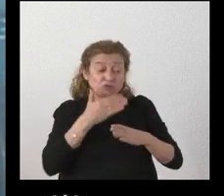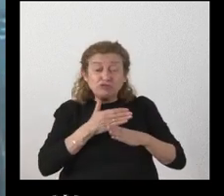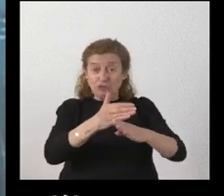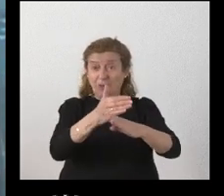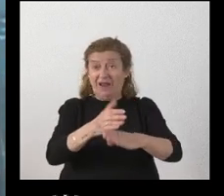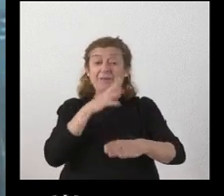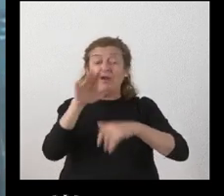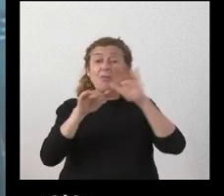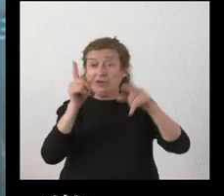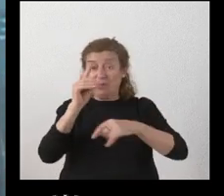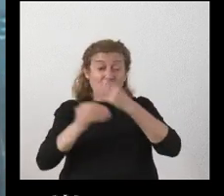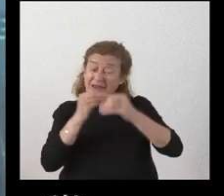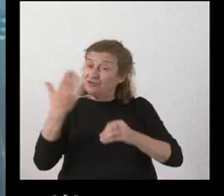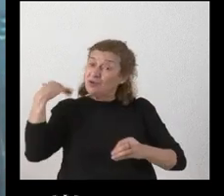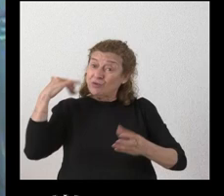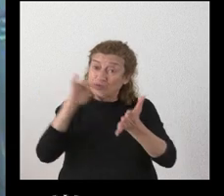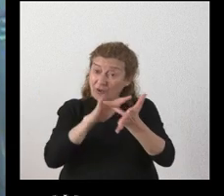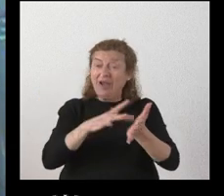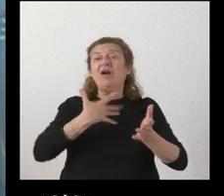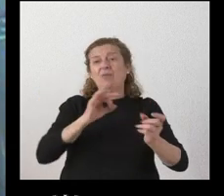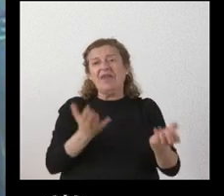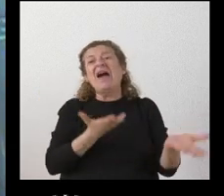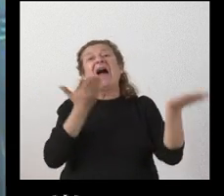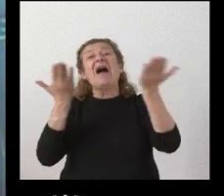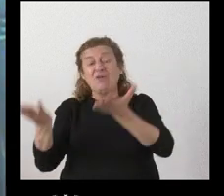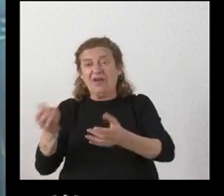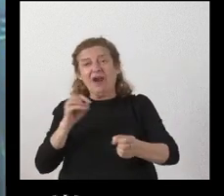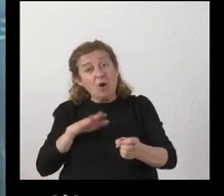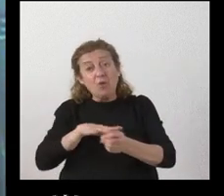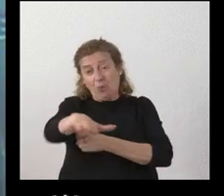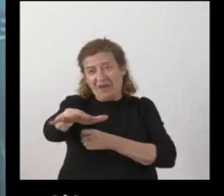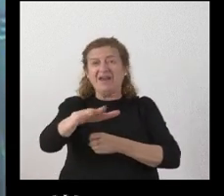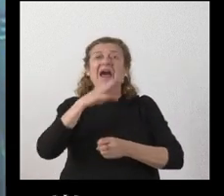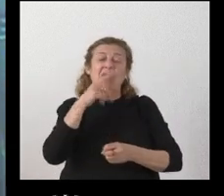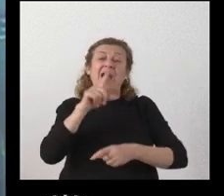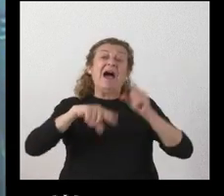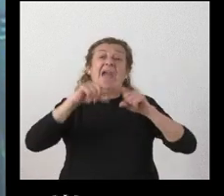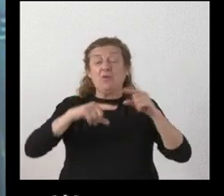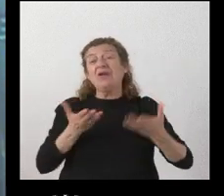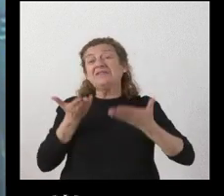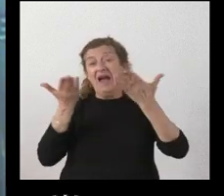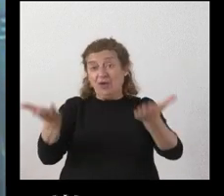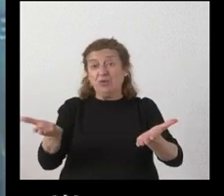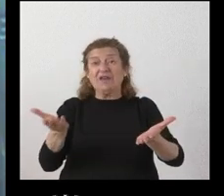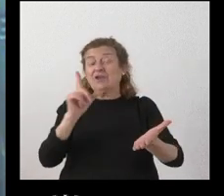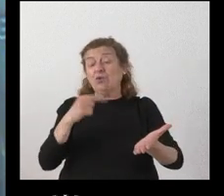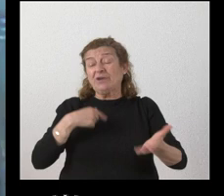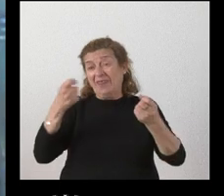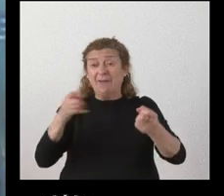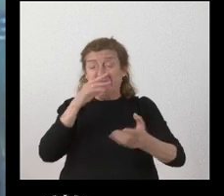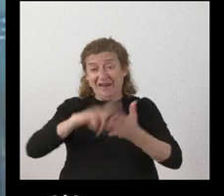convocatoria no realizada pudiera ayudar a cubrir ahora parte de las ayudas que no se van a poder pagar